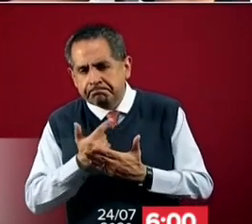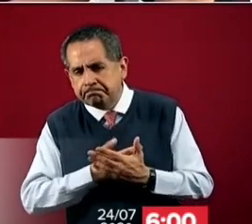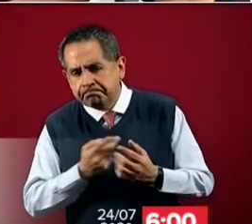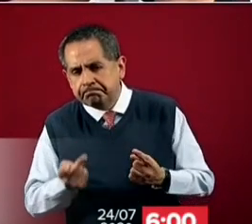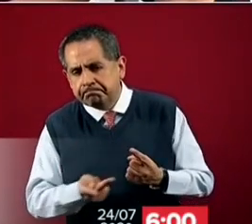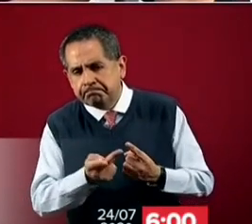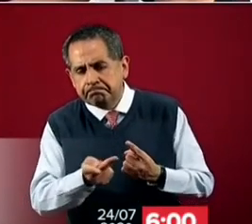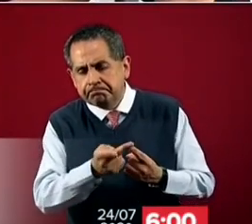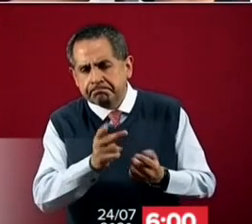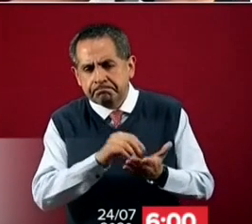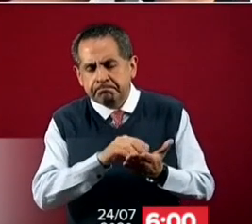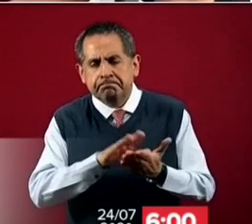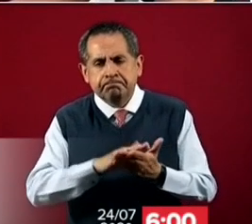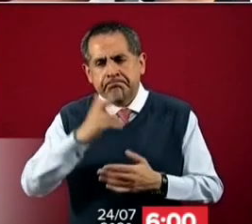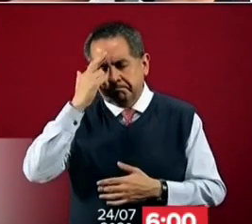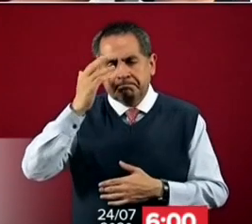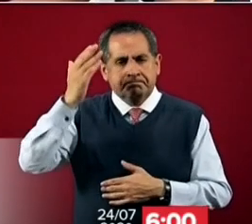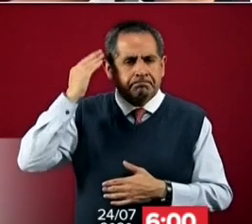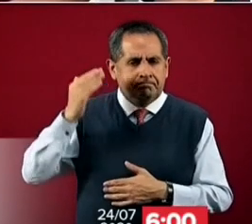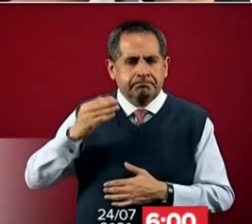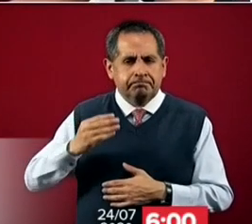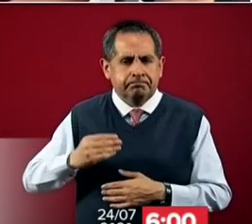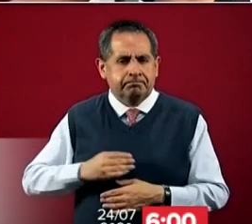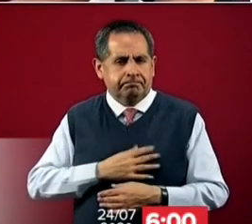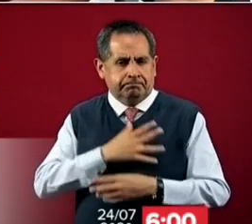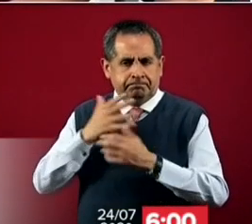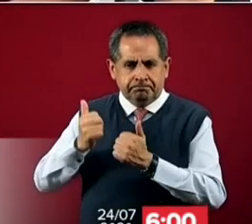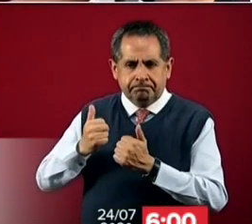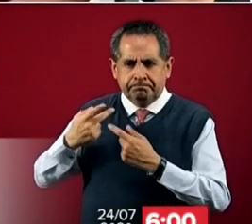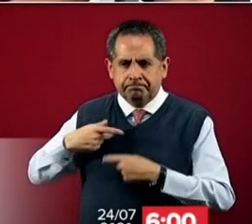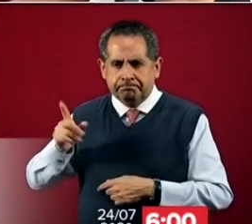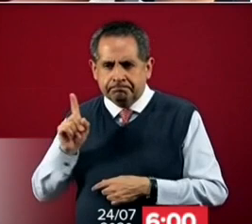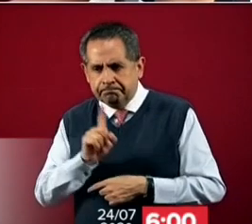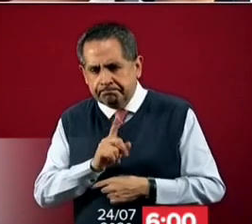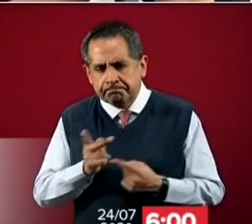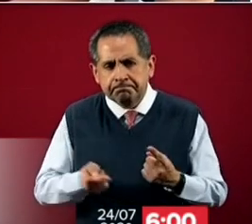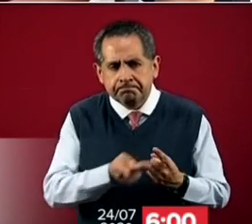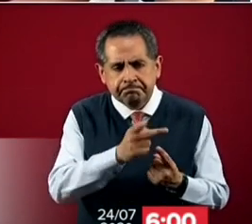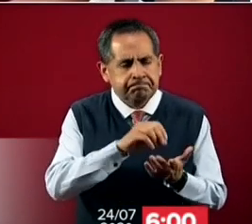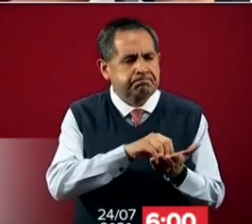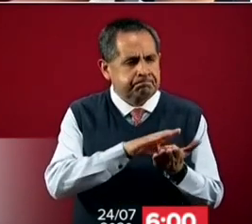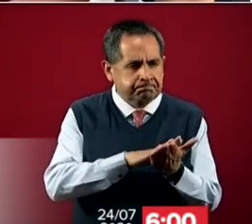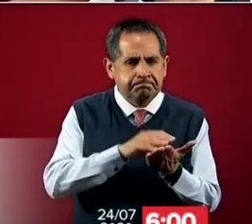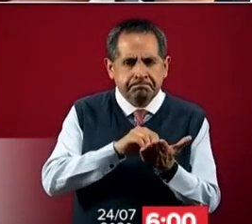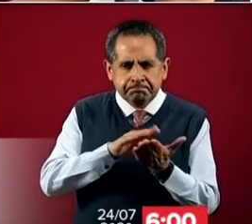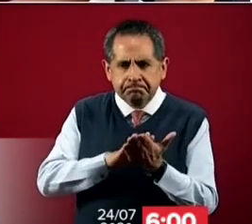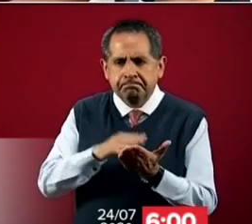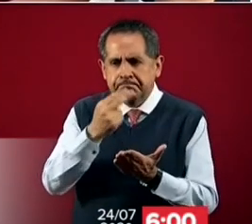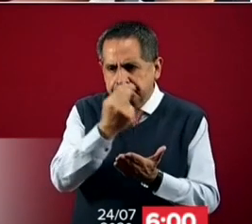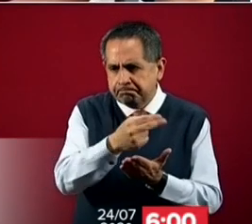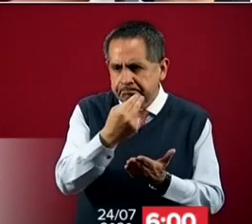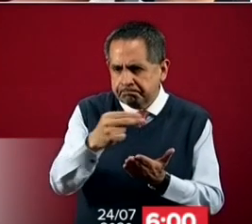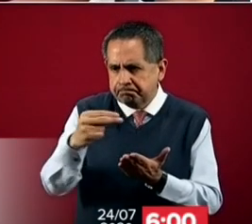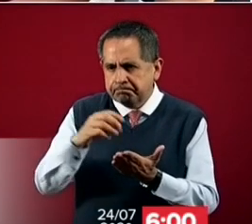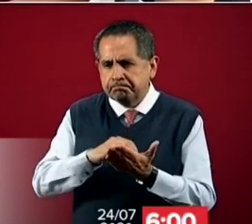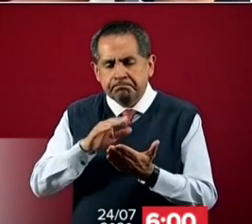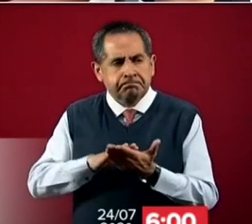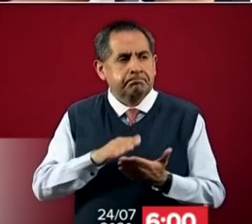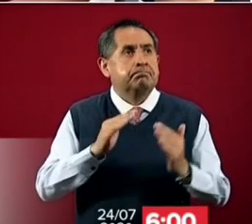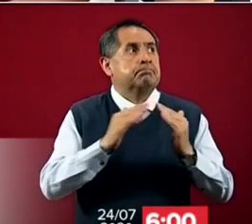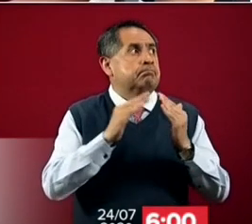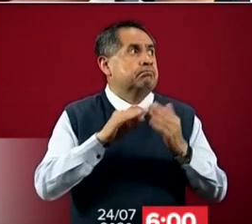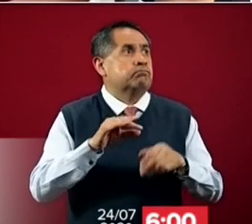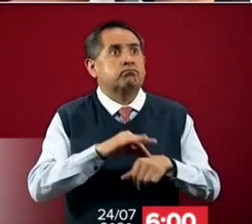en la etapa del censo de bienestar y que hemos estado yendo a visitar a sus domicilios